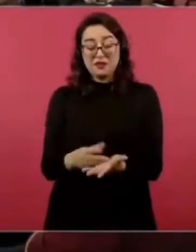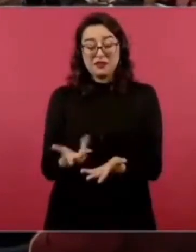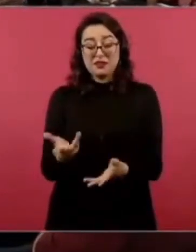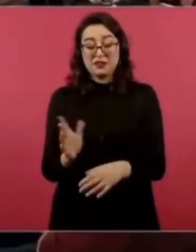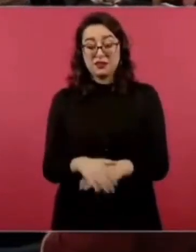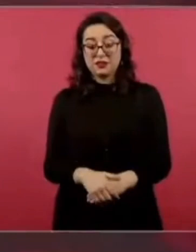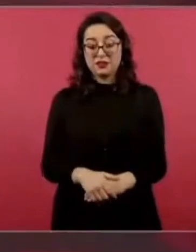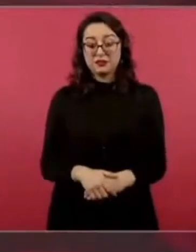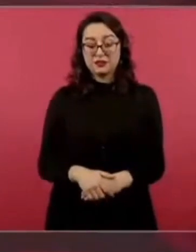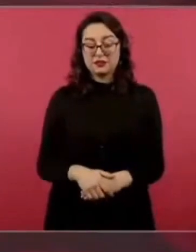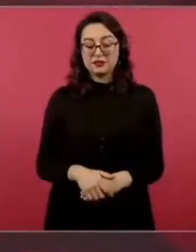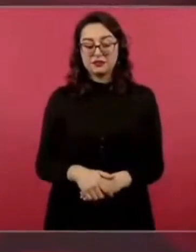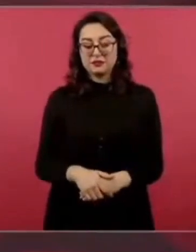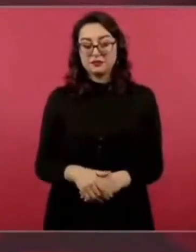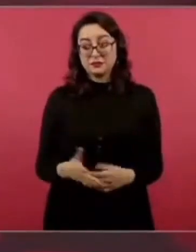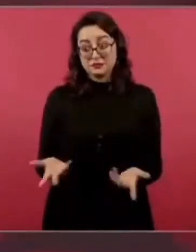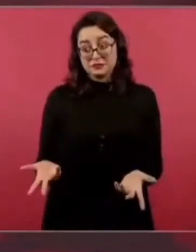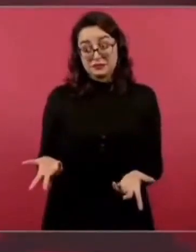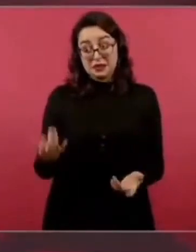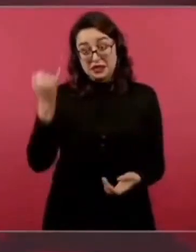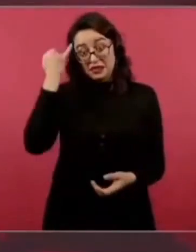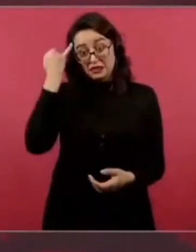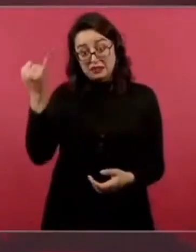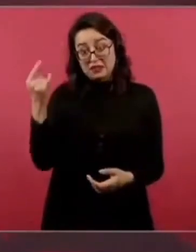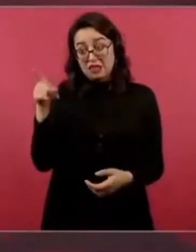pues es la libertad